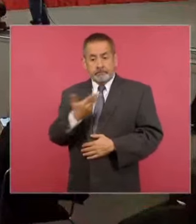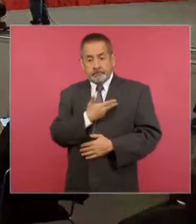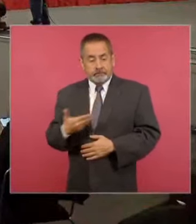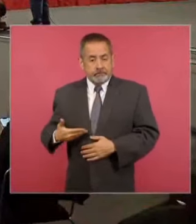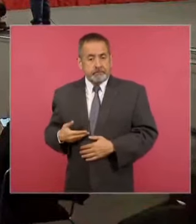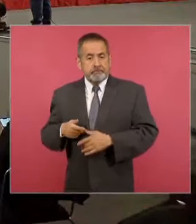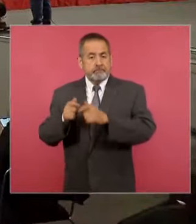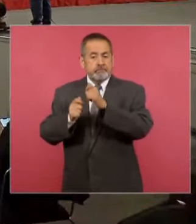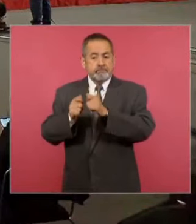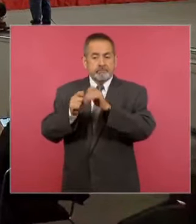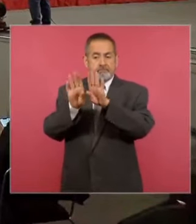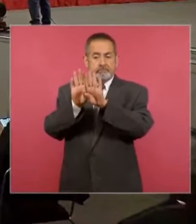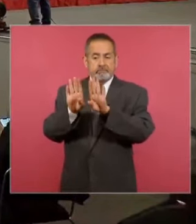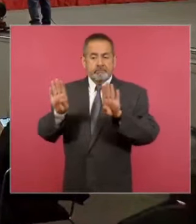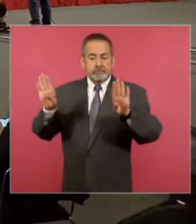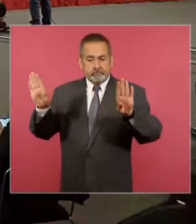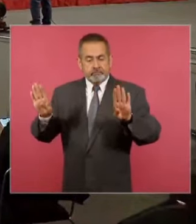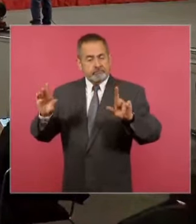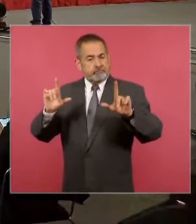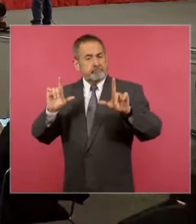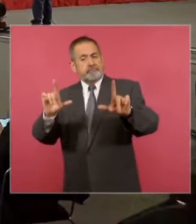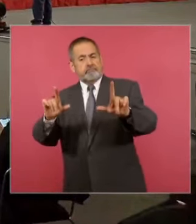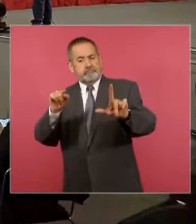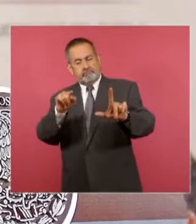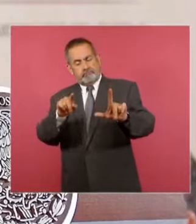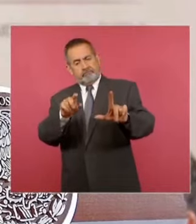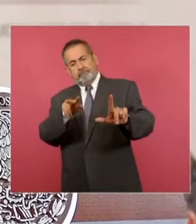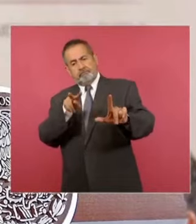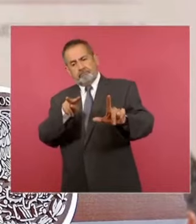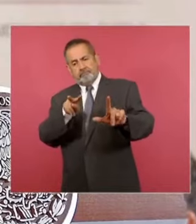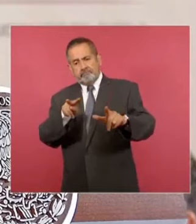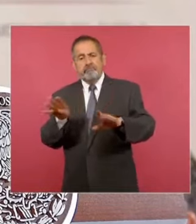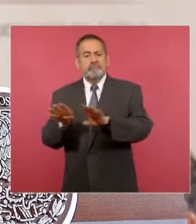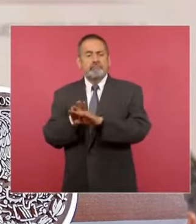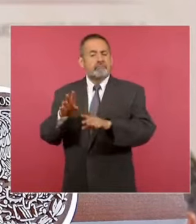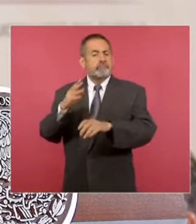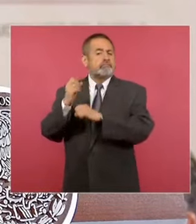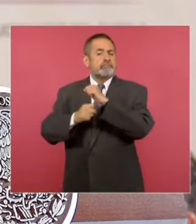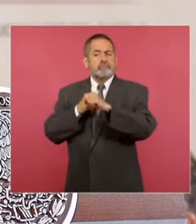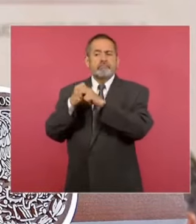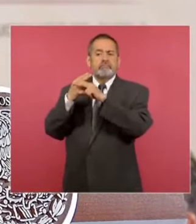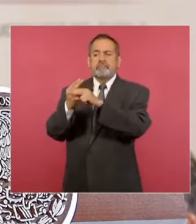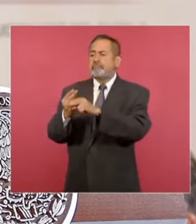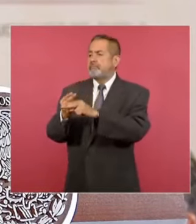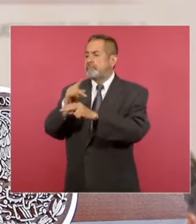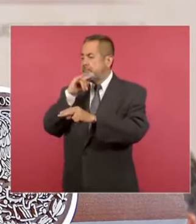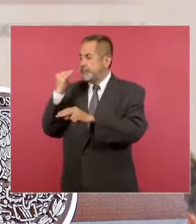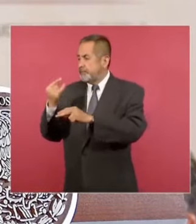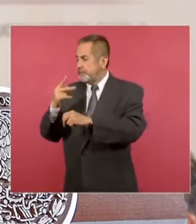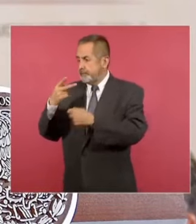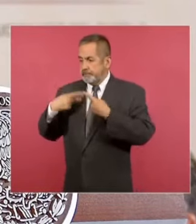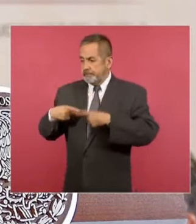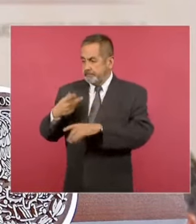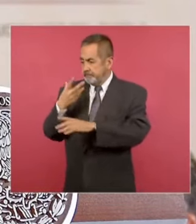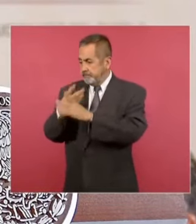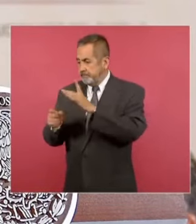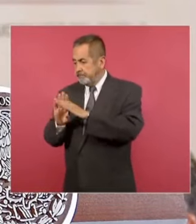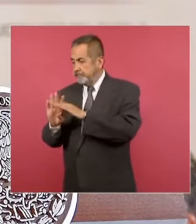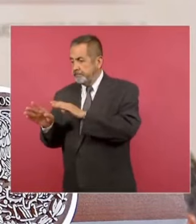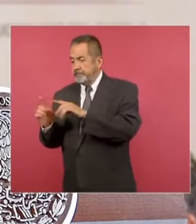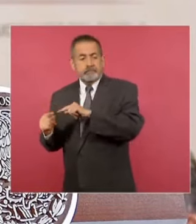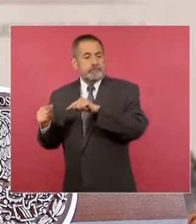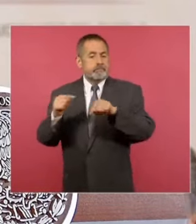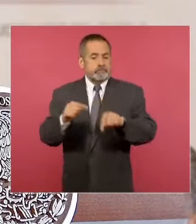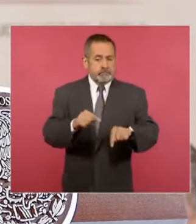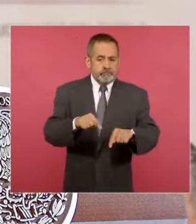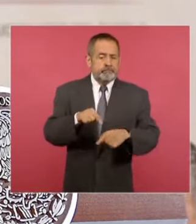la placa conmemorativa sobre el exilio chileno en México, que será colocada en un